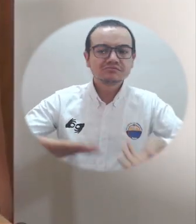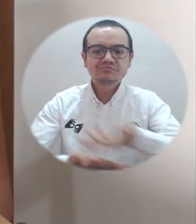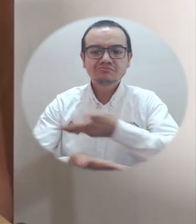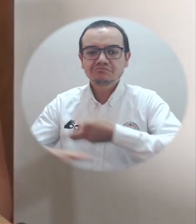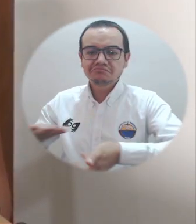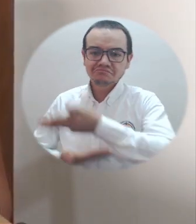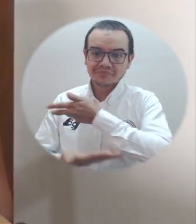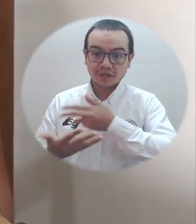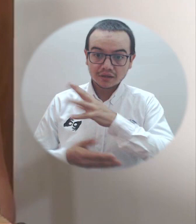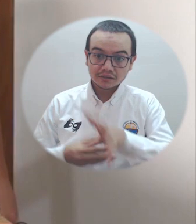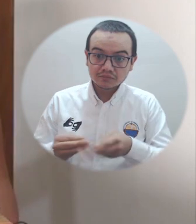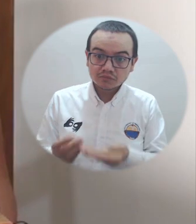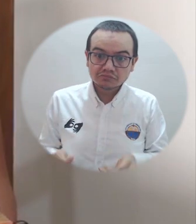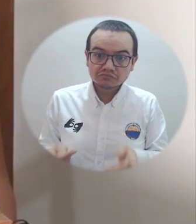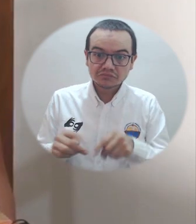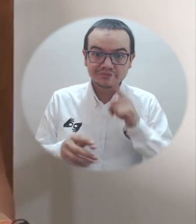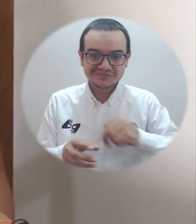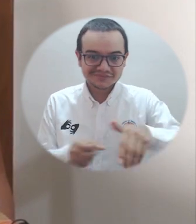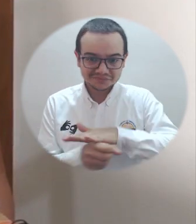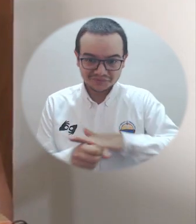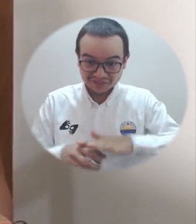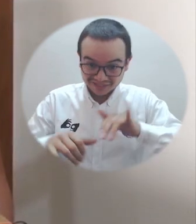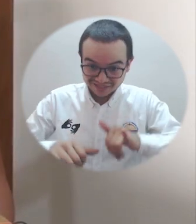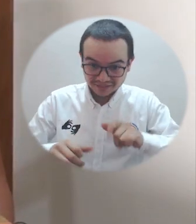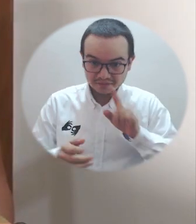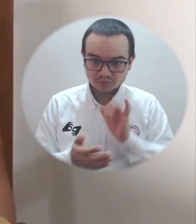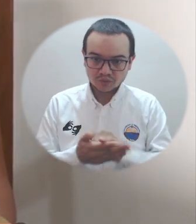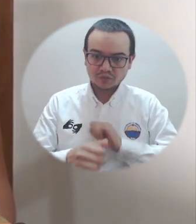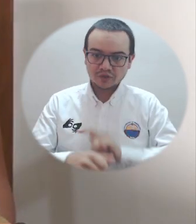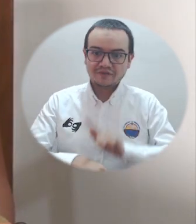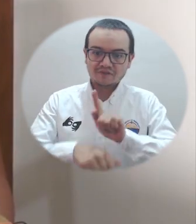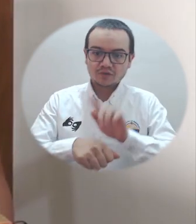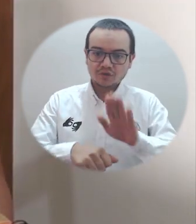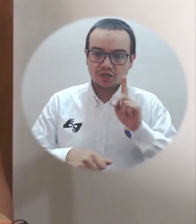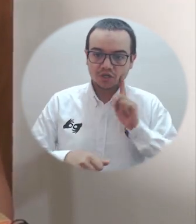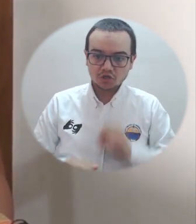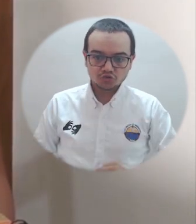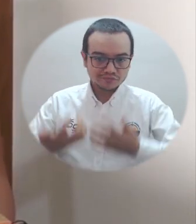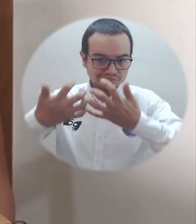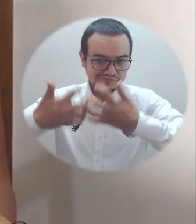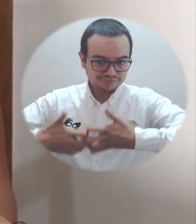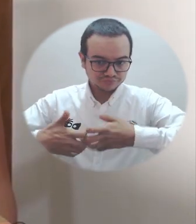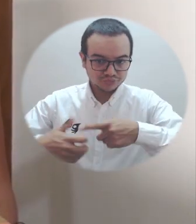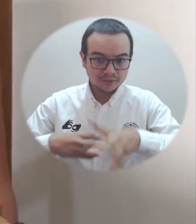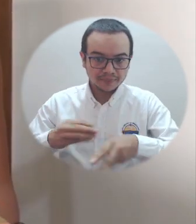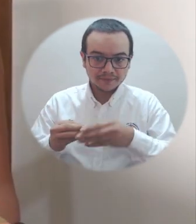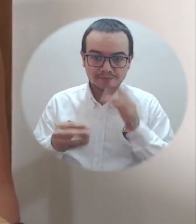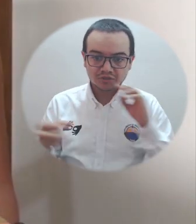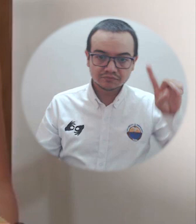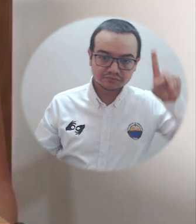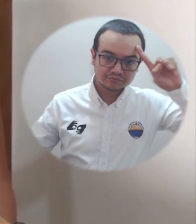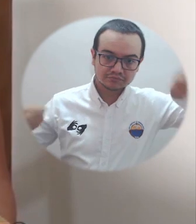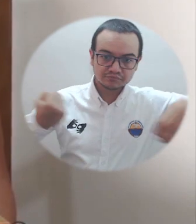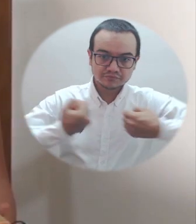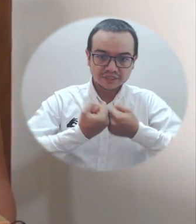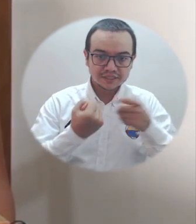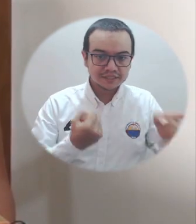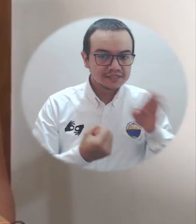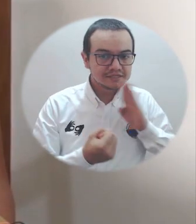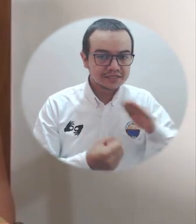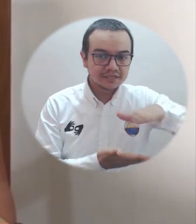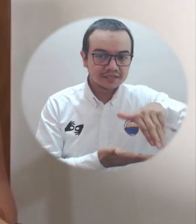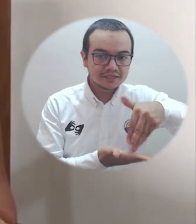muy ameno en que interactuaron con todos nuestros estudiantes y a través de espacios como este, la Facultad de Ciencias Empresariales, en